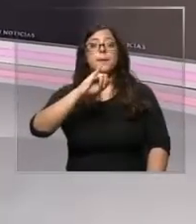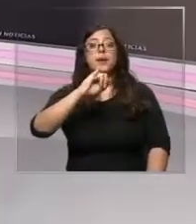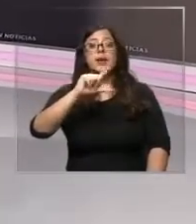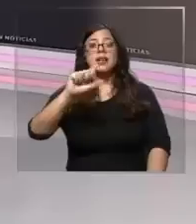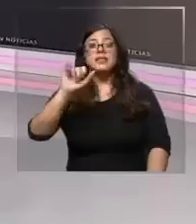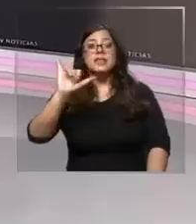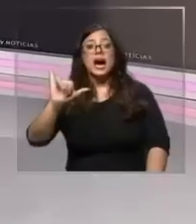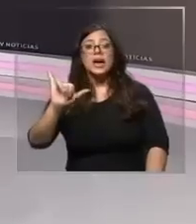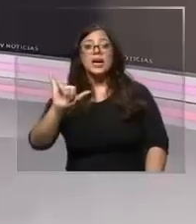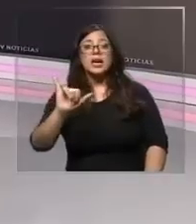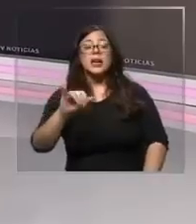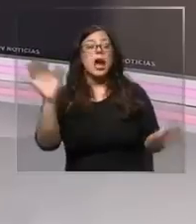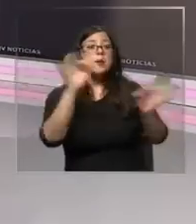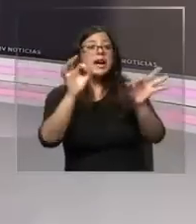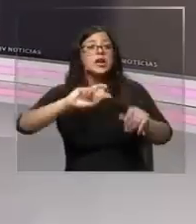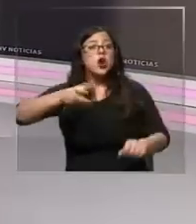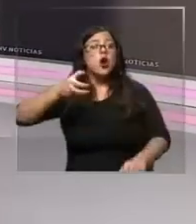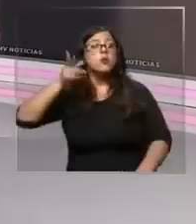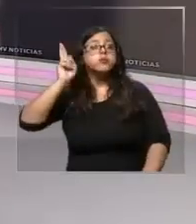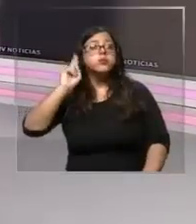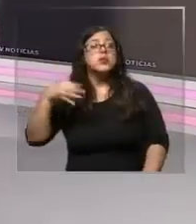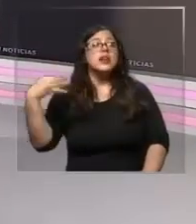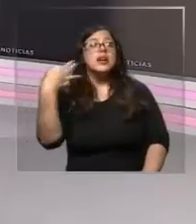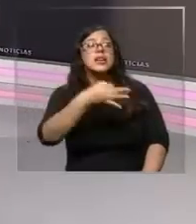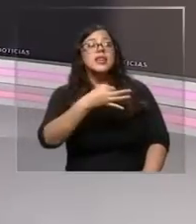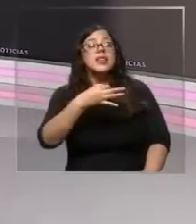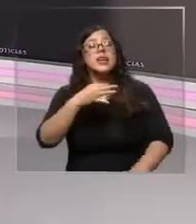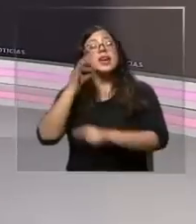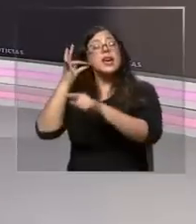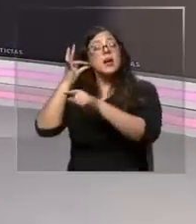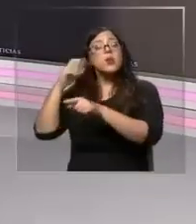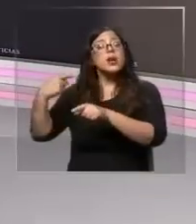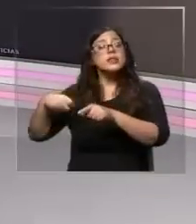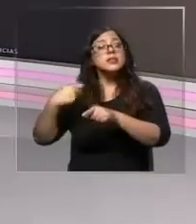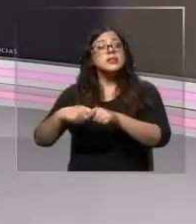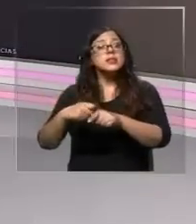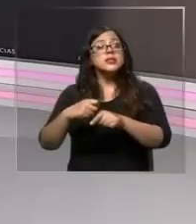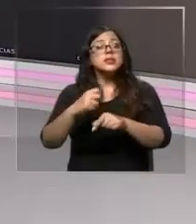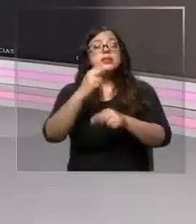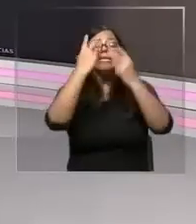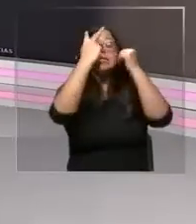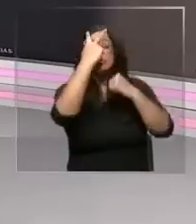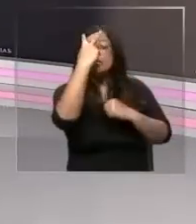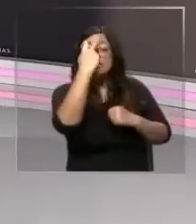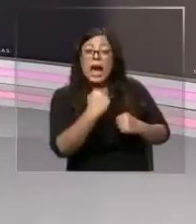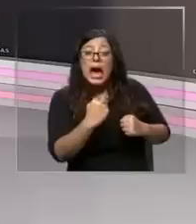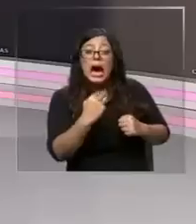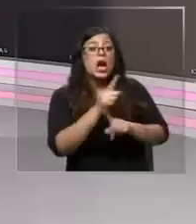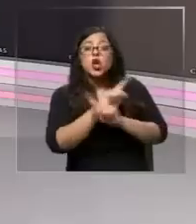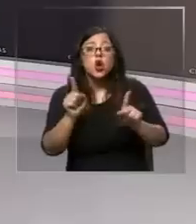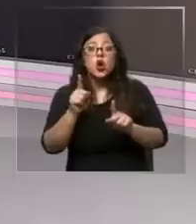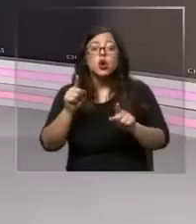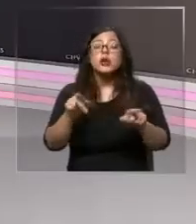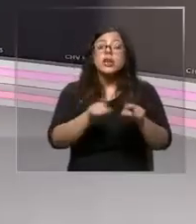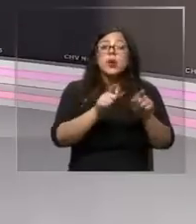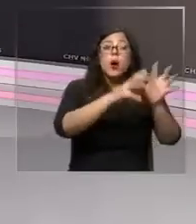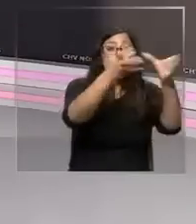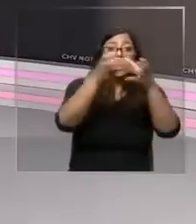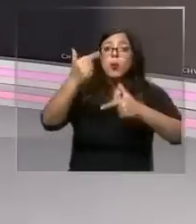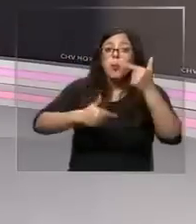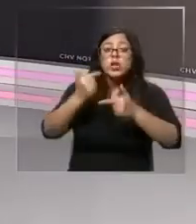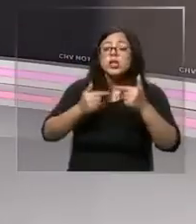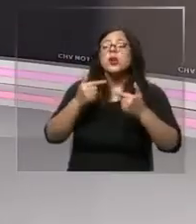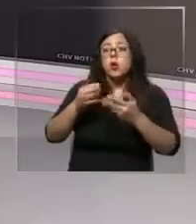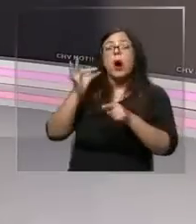que la senadora no perdió completamente su visión. La senadora Campillay recibió el respaldo de parlamentarios de todos los sectores